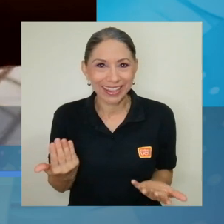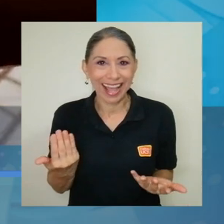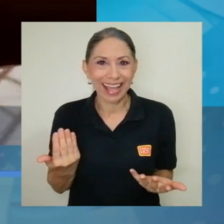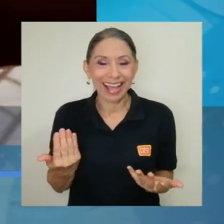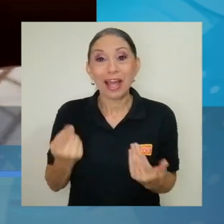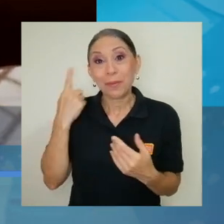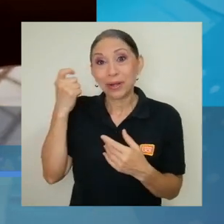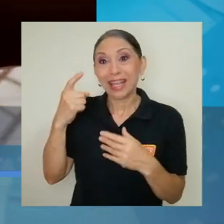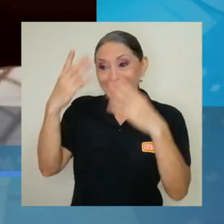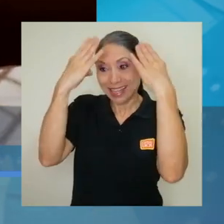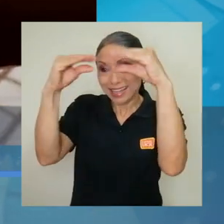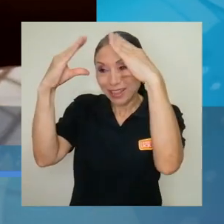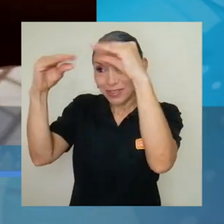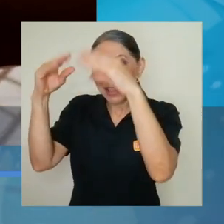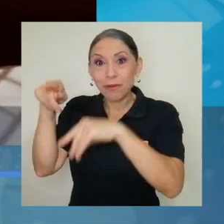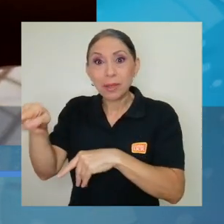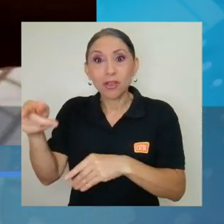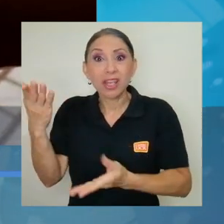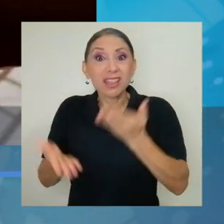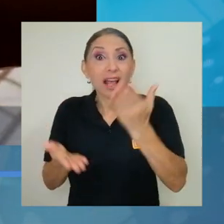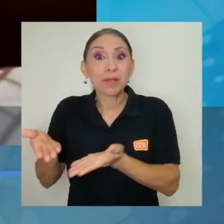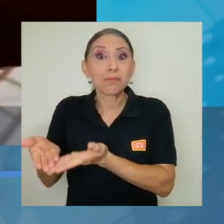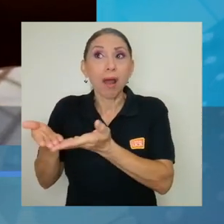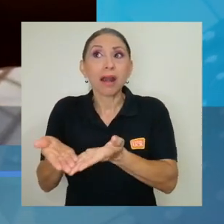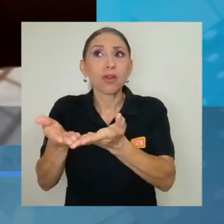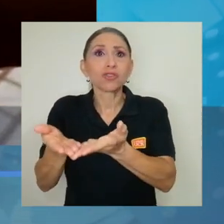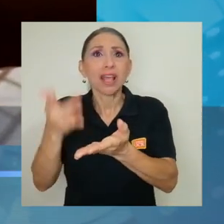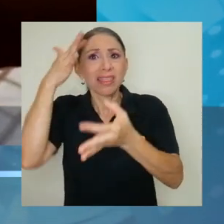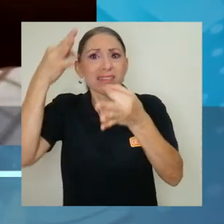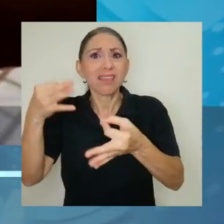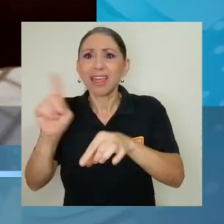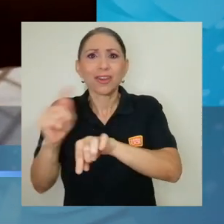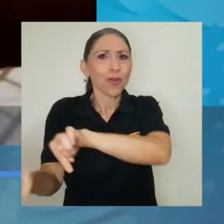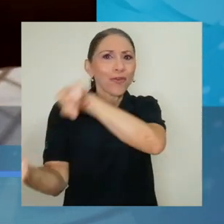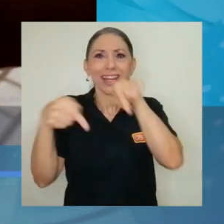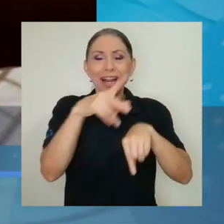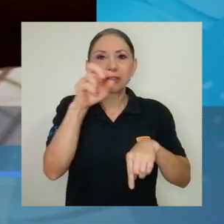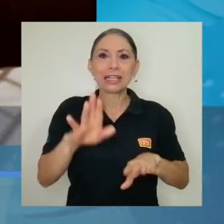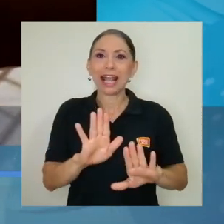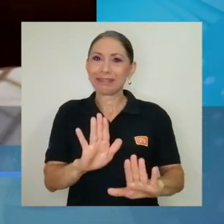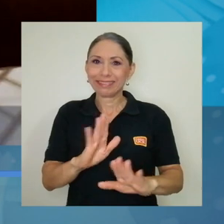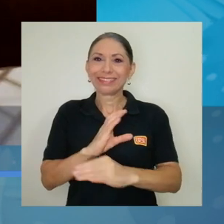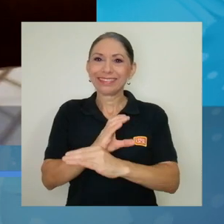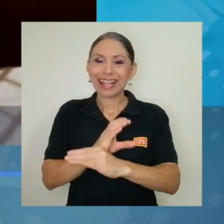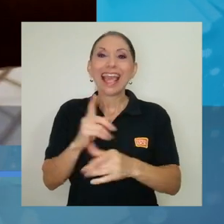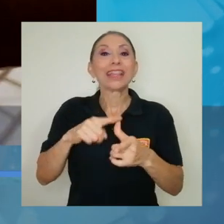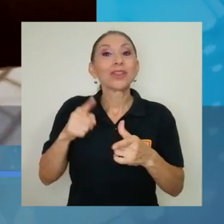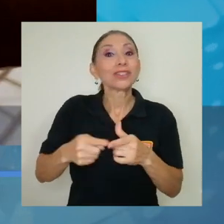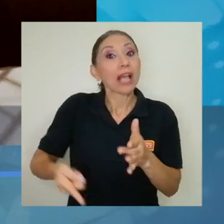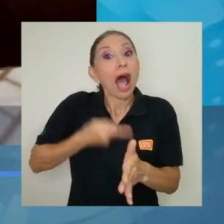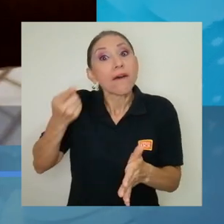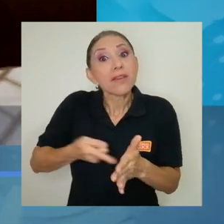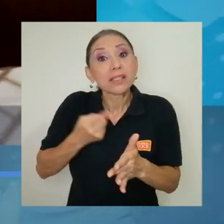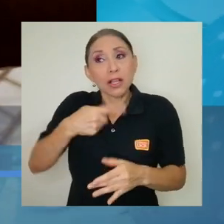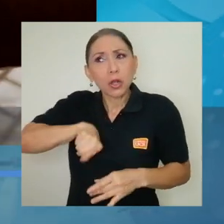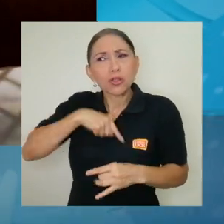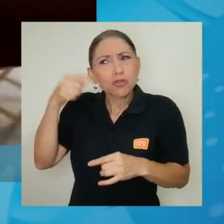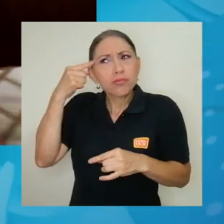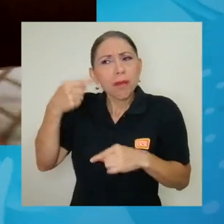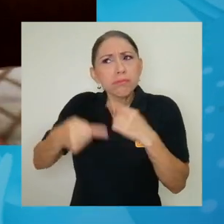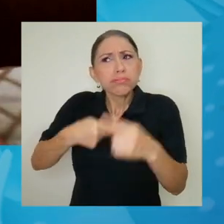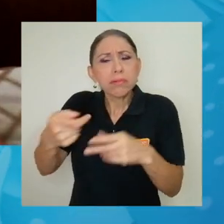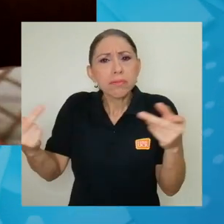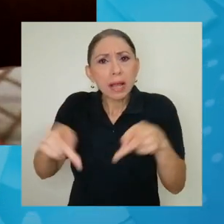El estar dando esa información y que los barcos de ahí no vinieran y entonces los pronósticos a veces fallan.